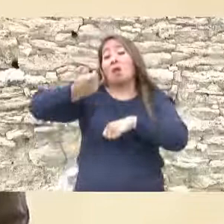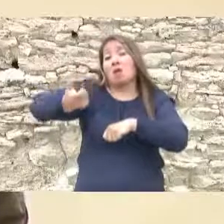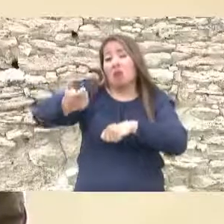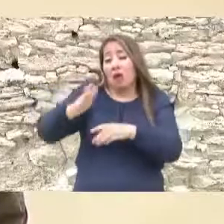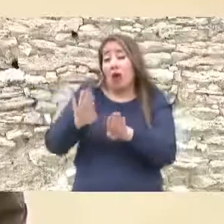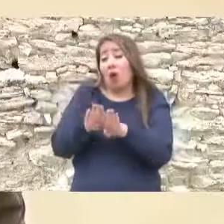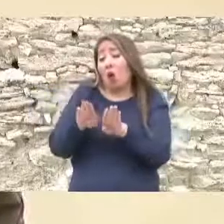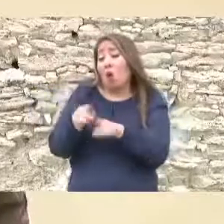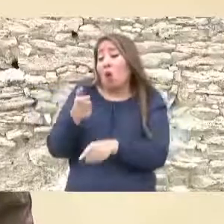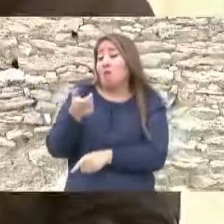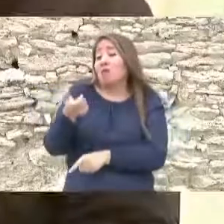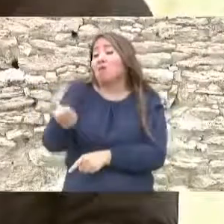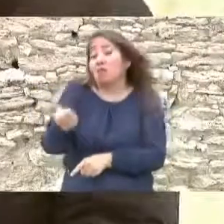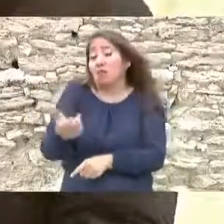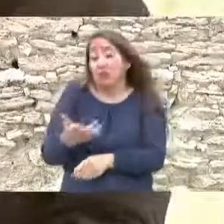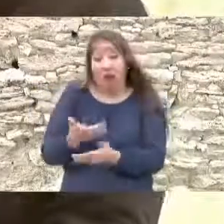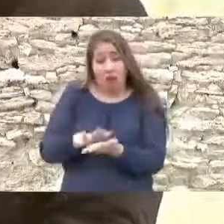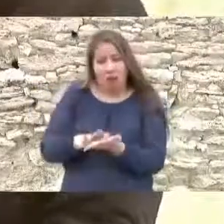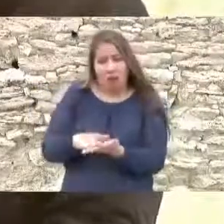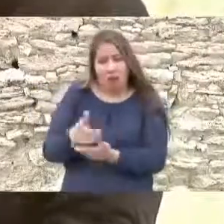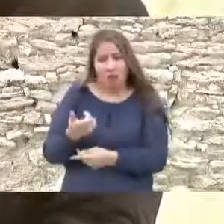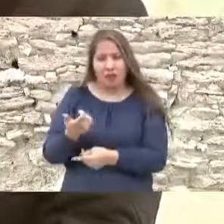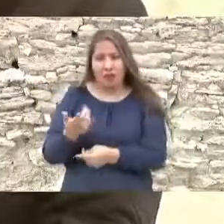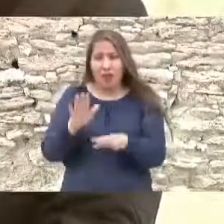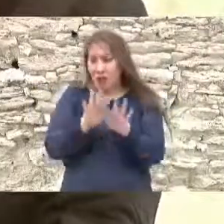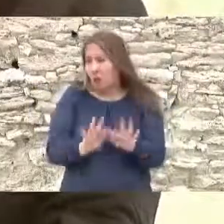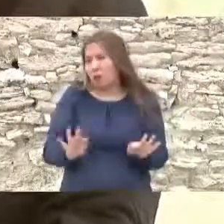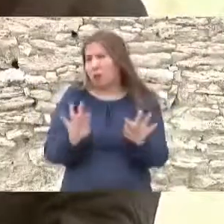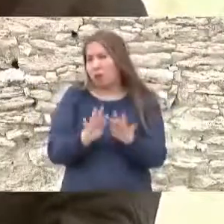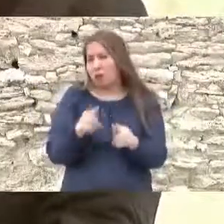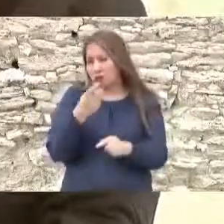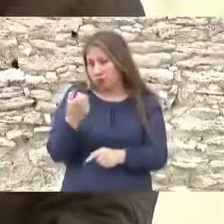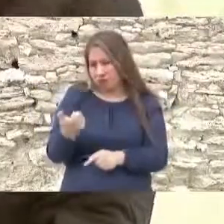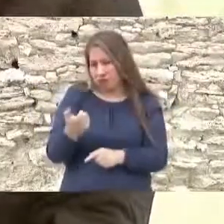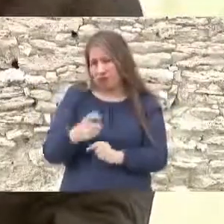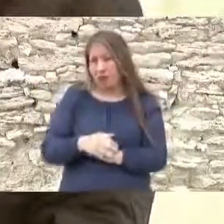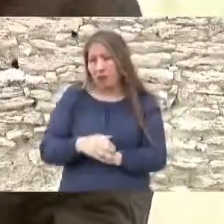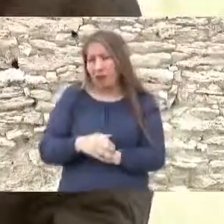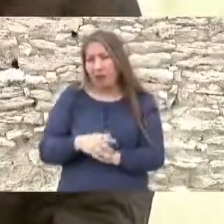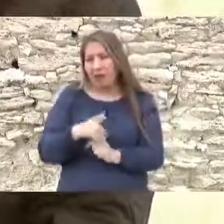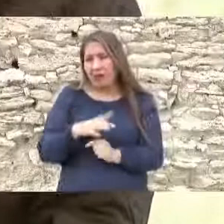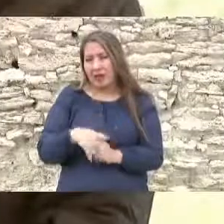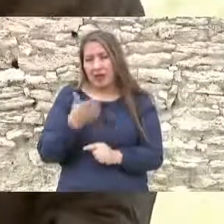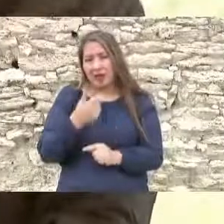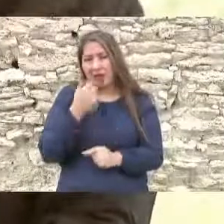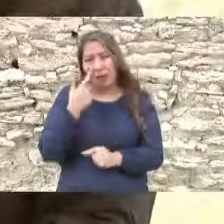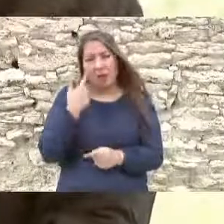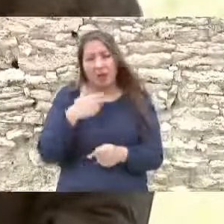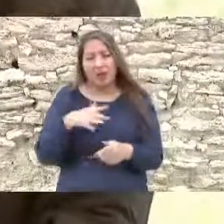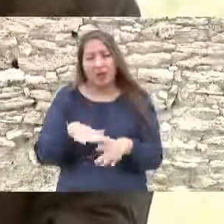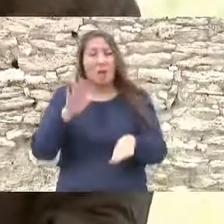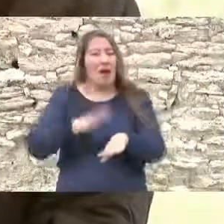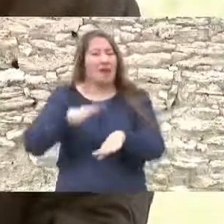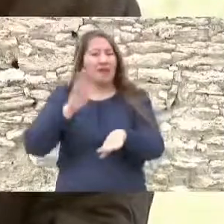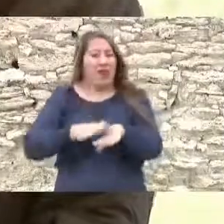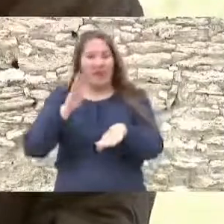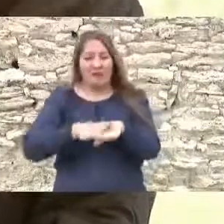y lo más importante es producir a costa de lo que sea